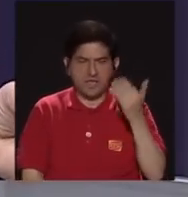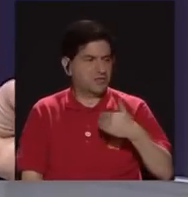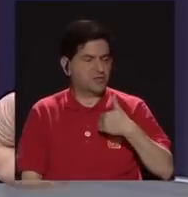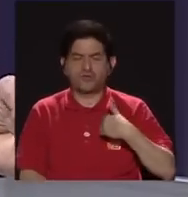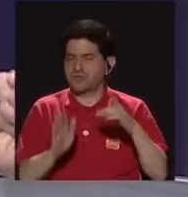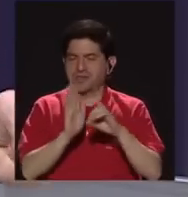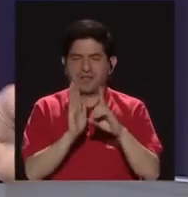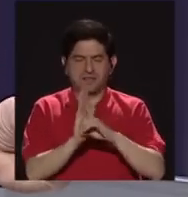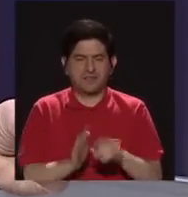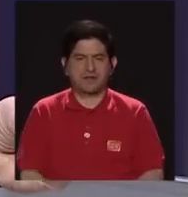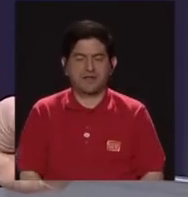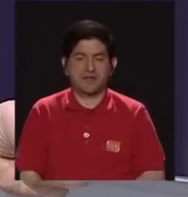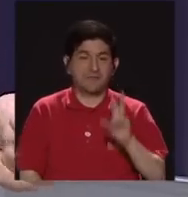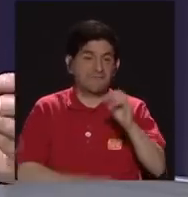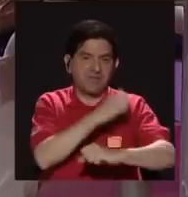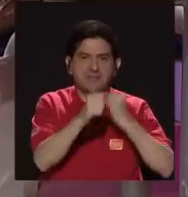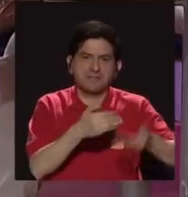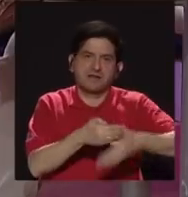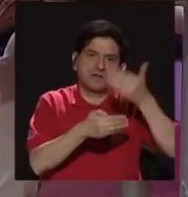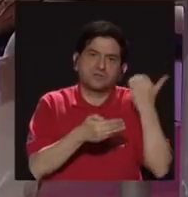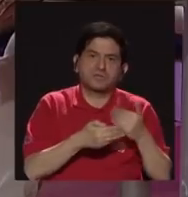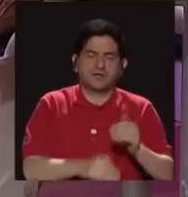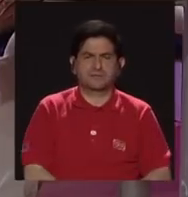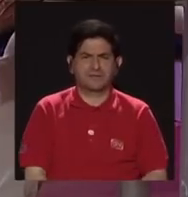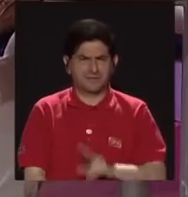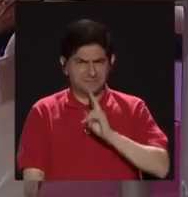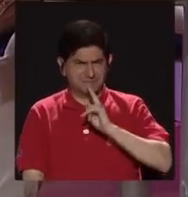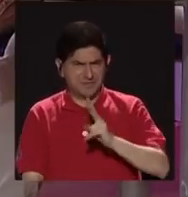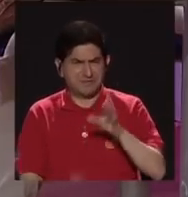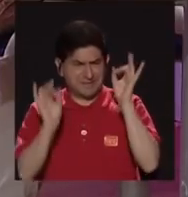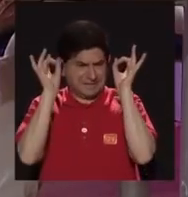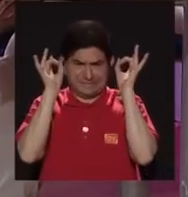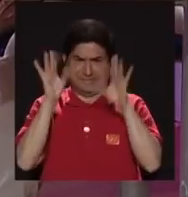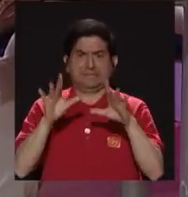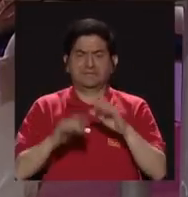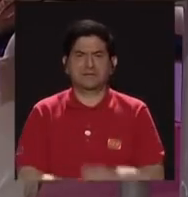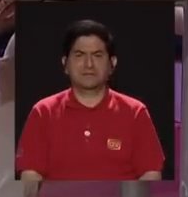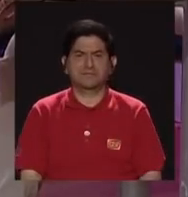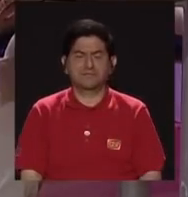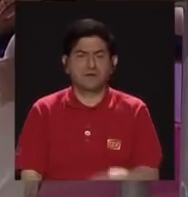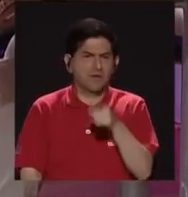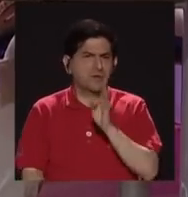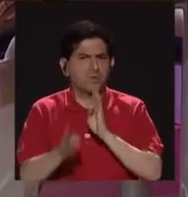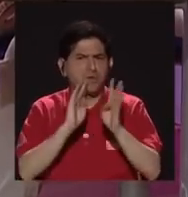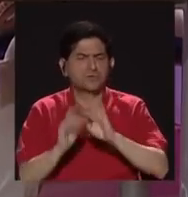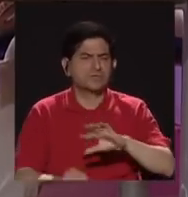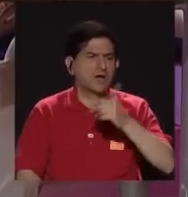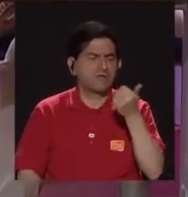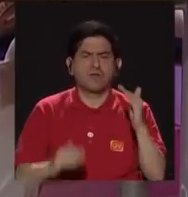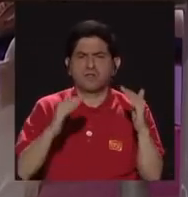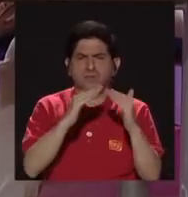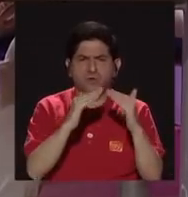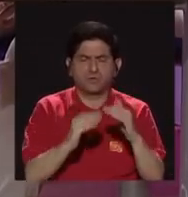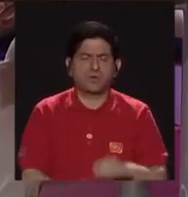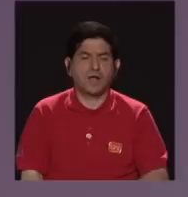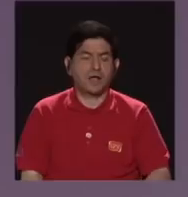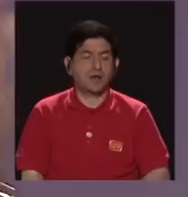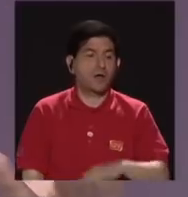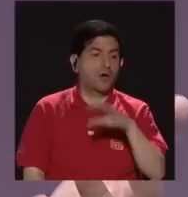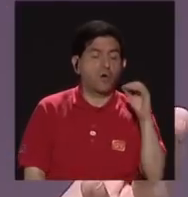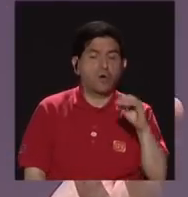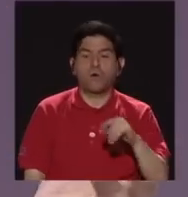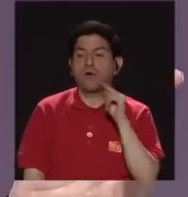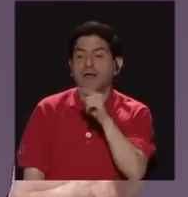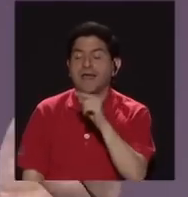de derecho hace dos décadas. O sea, es verdaderamente tremendo. Y esto cuando tú hablas del otro hogar y este hogar, nos podemos